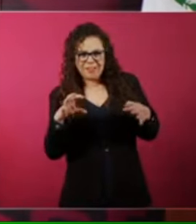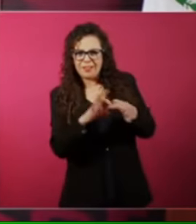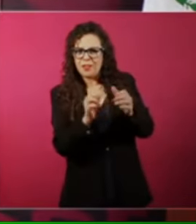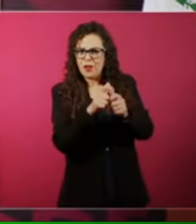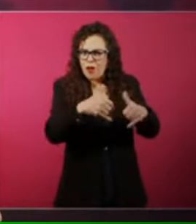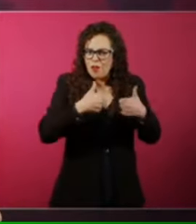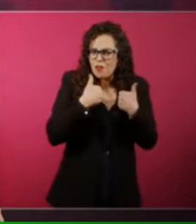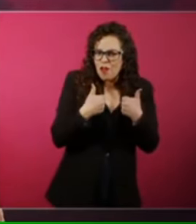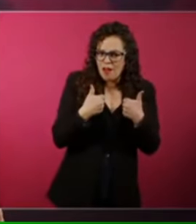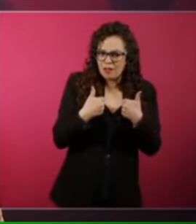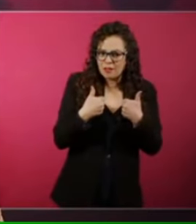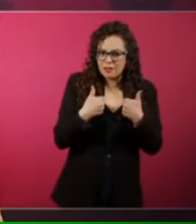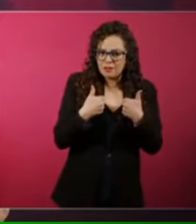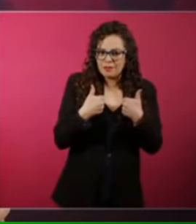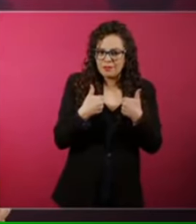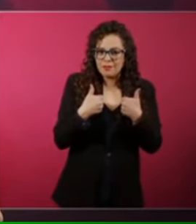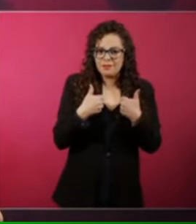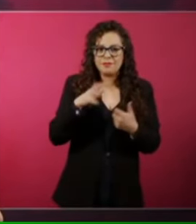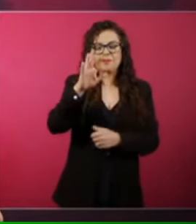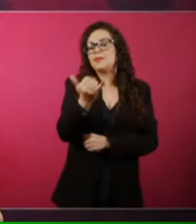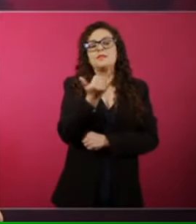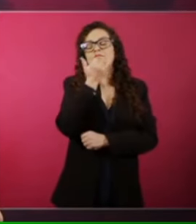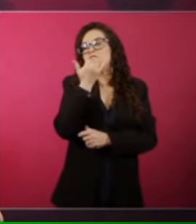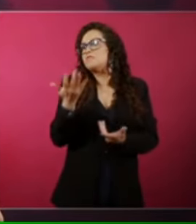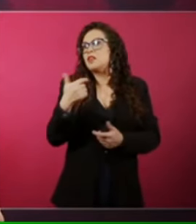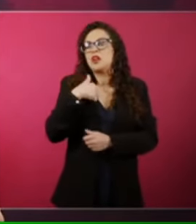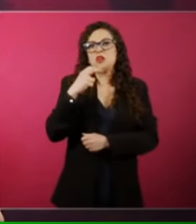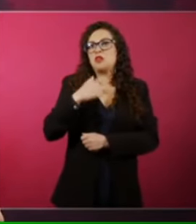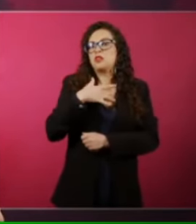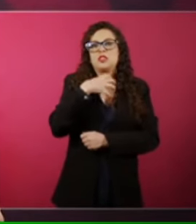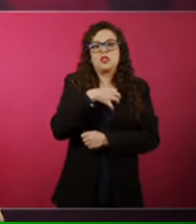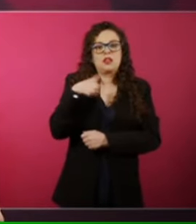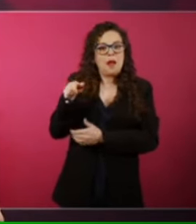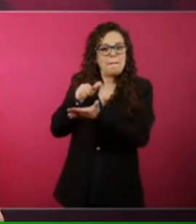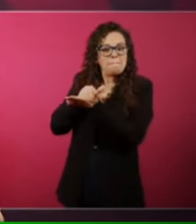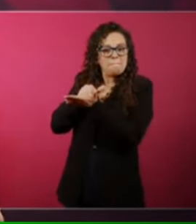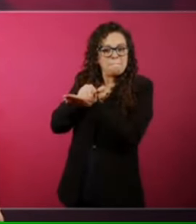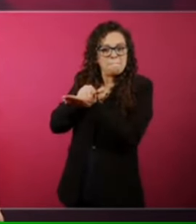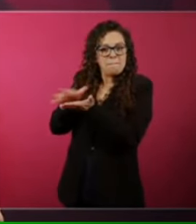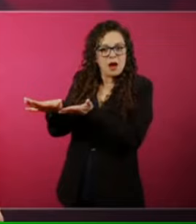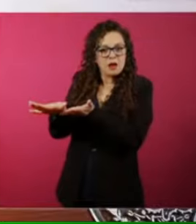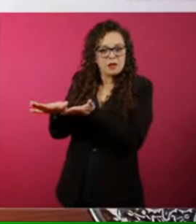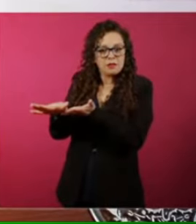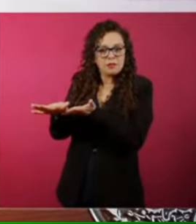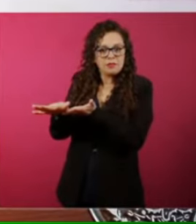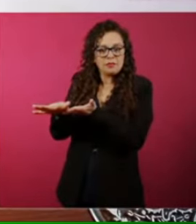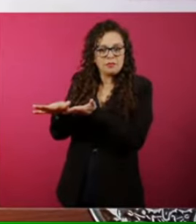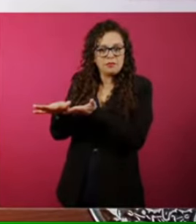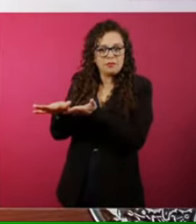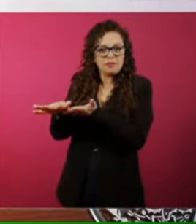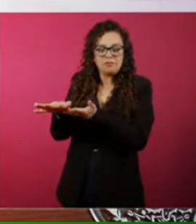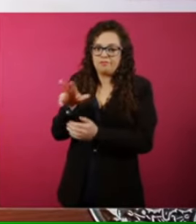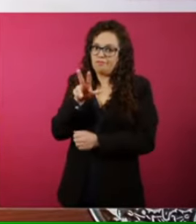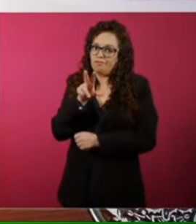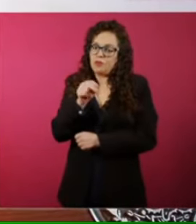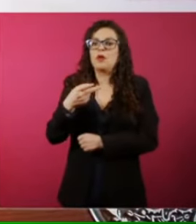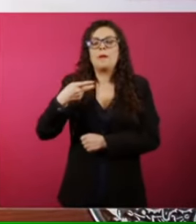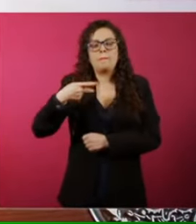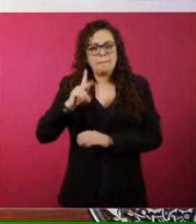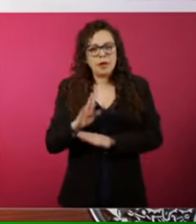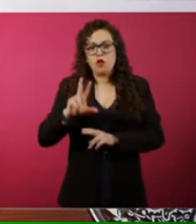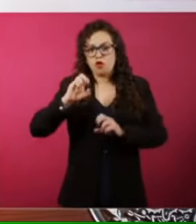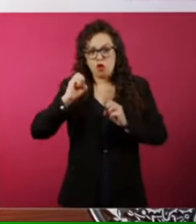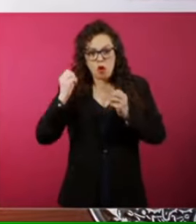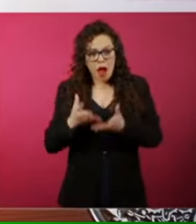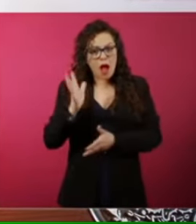expulsan, no me dio gusto que lo expulsaran, me dio gusto que a pesar de que lo expulsaran de su partido, por